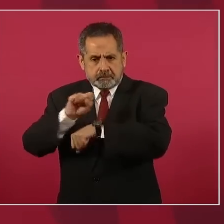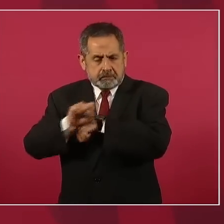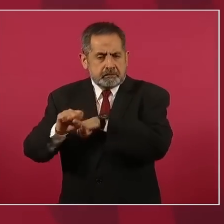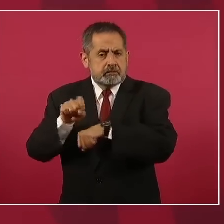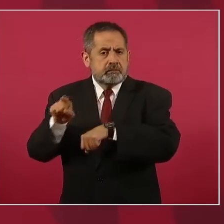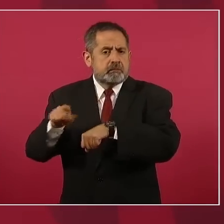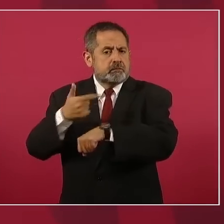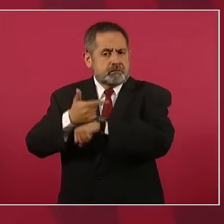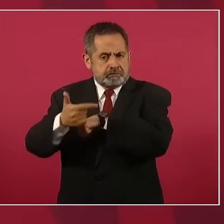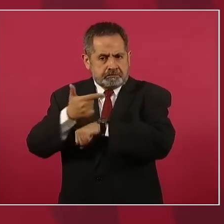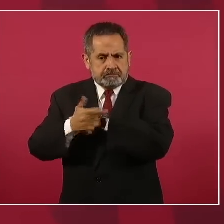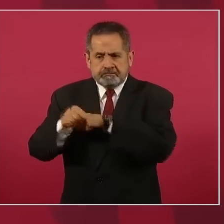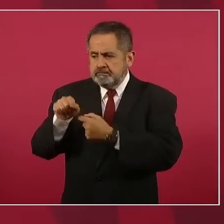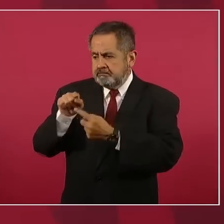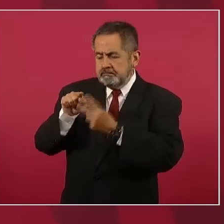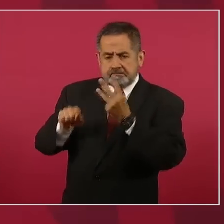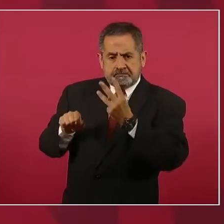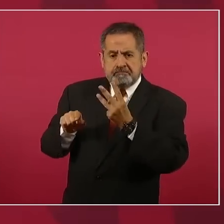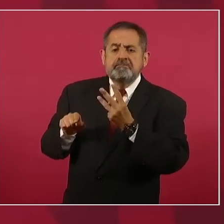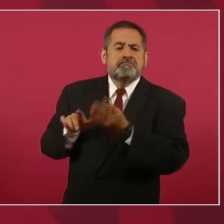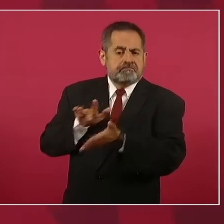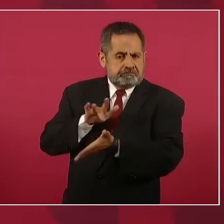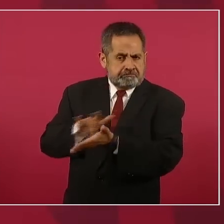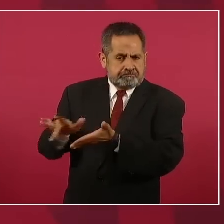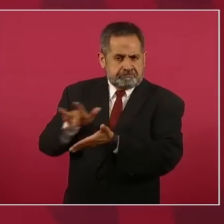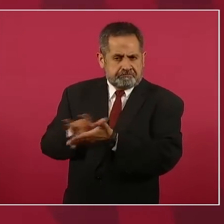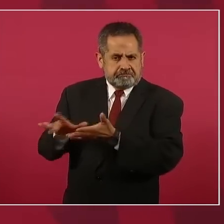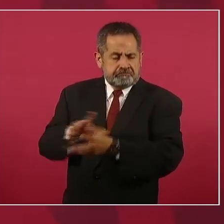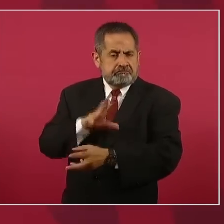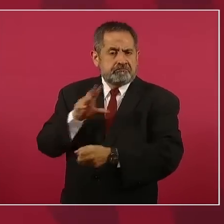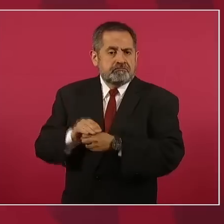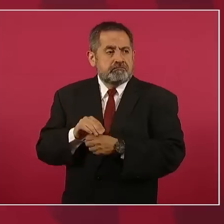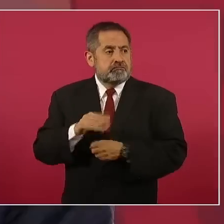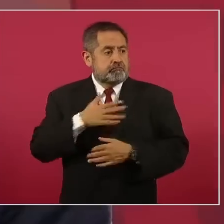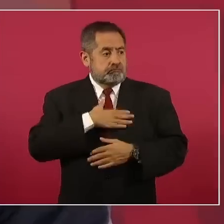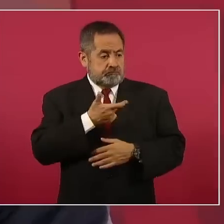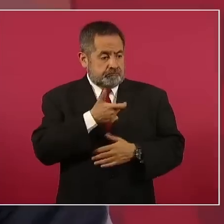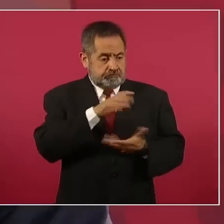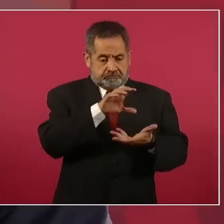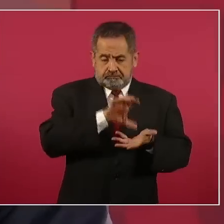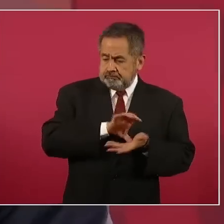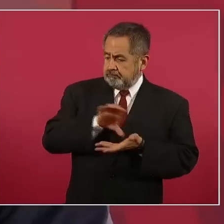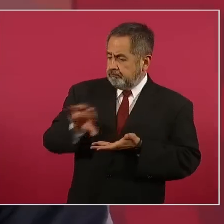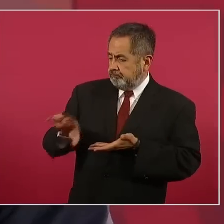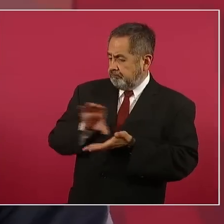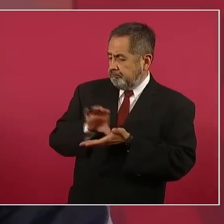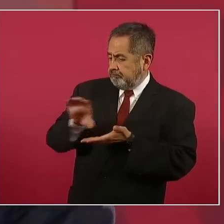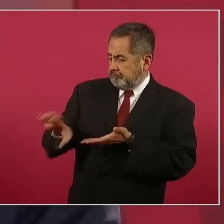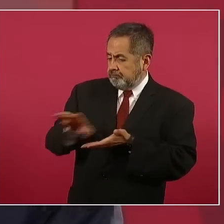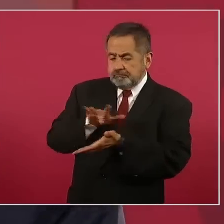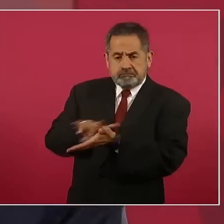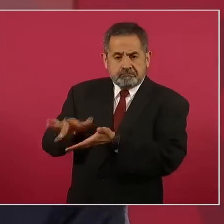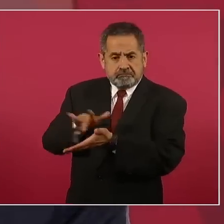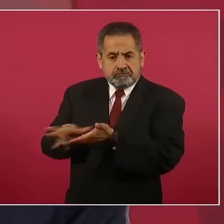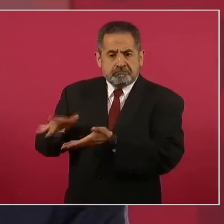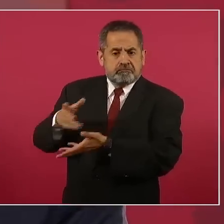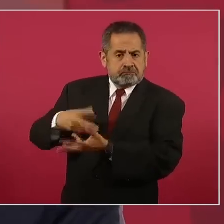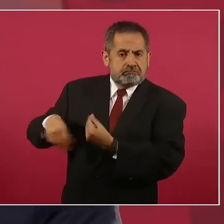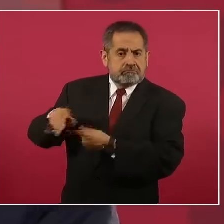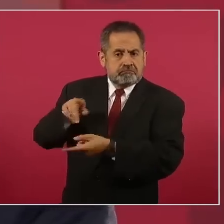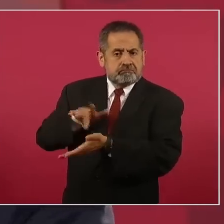en Guatemala, con financiamiento nuestro, pero desde luego